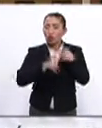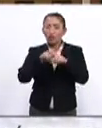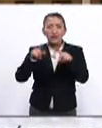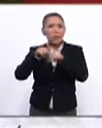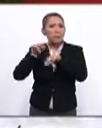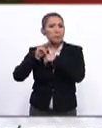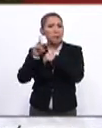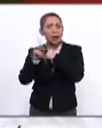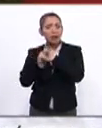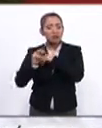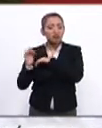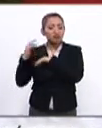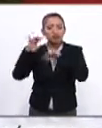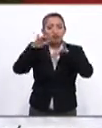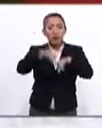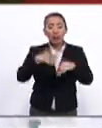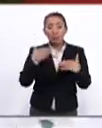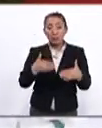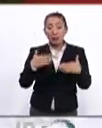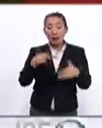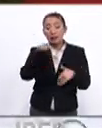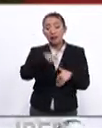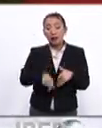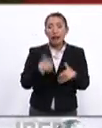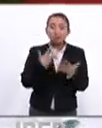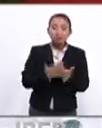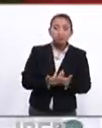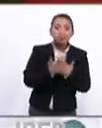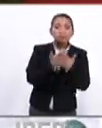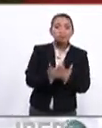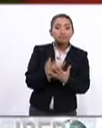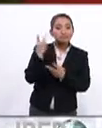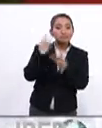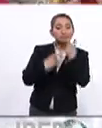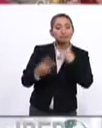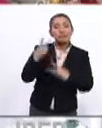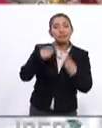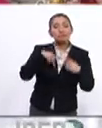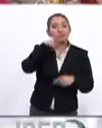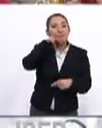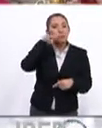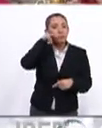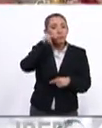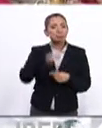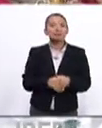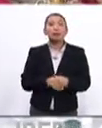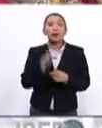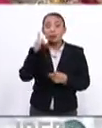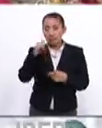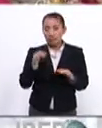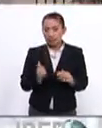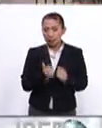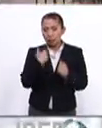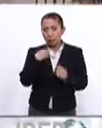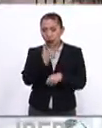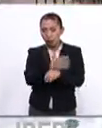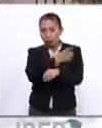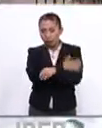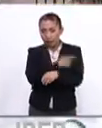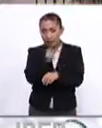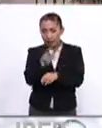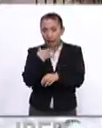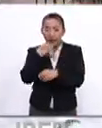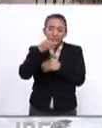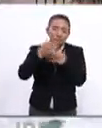países que se han congregado en Panamá están esperando ese mensaje del Papa Francisco para rescatar también compañeros ese